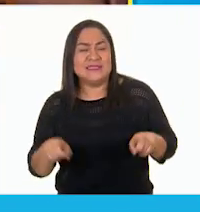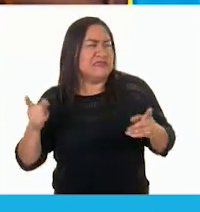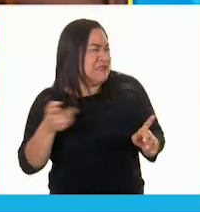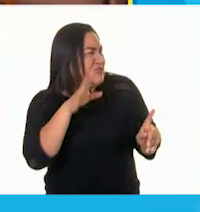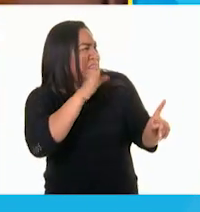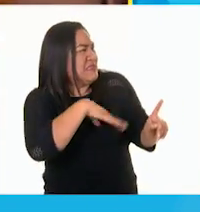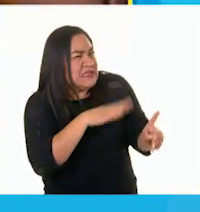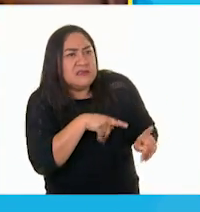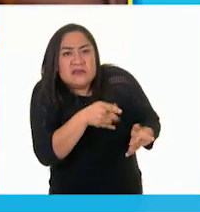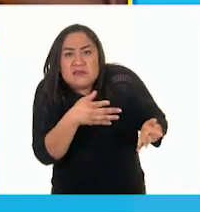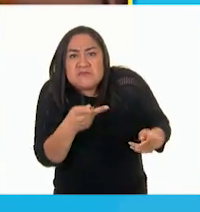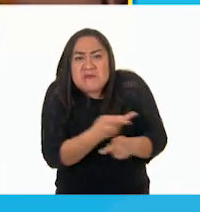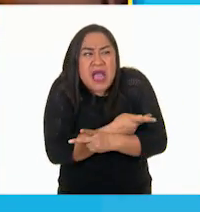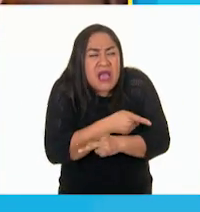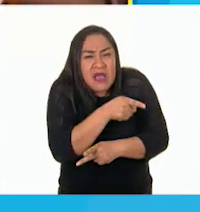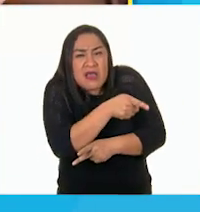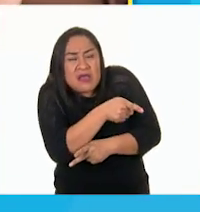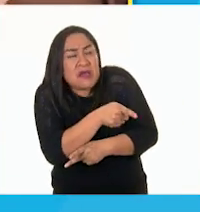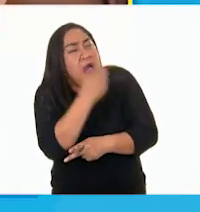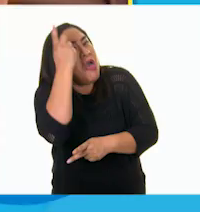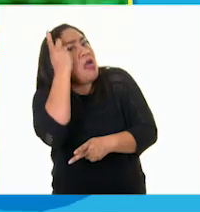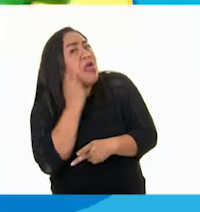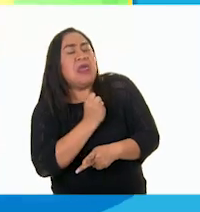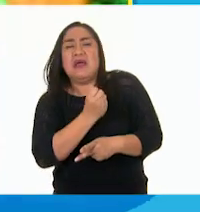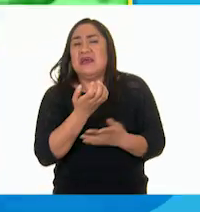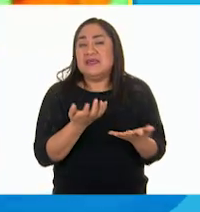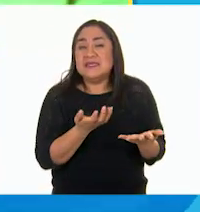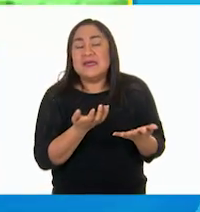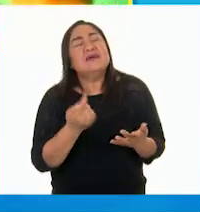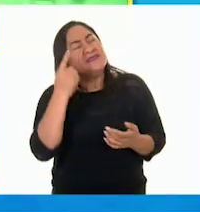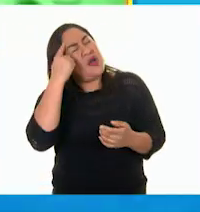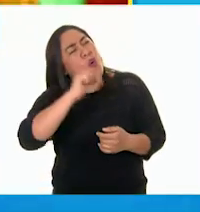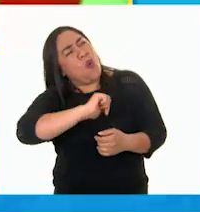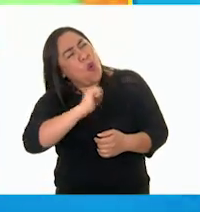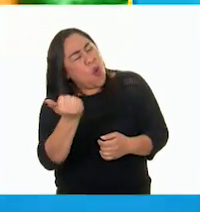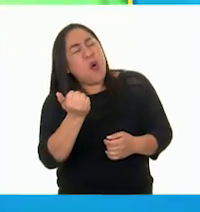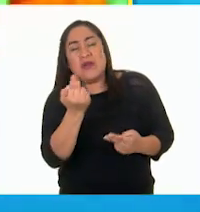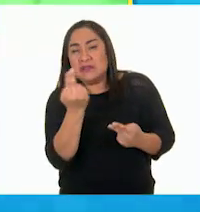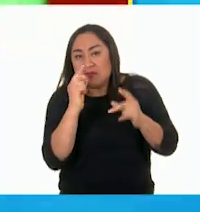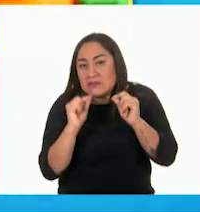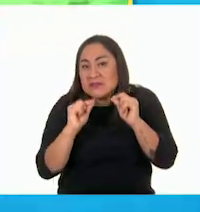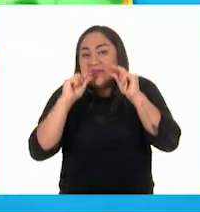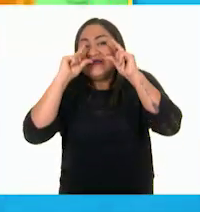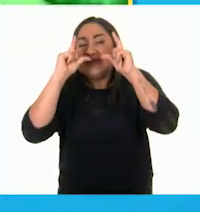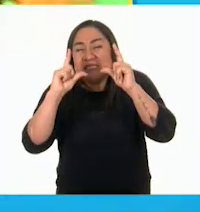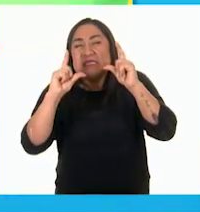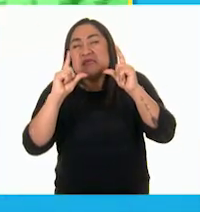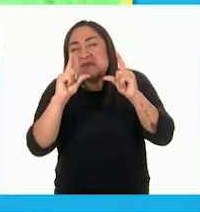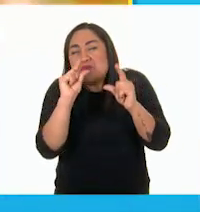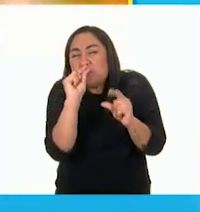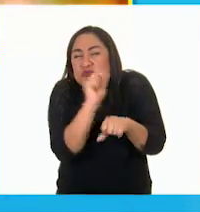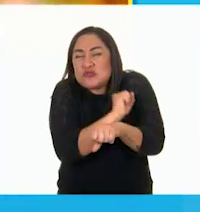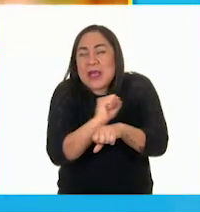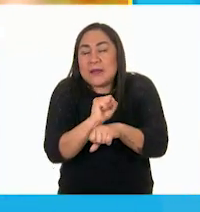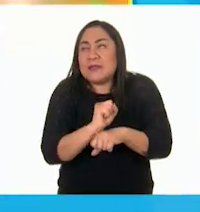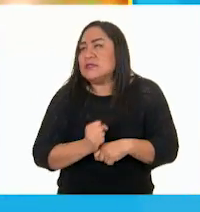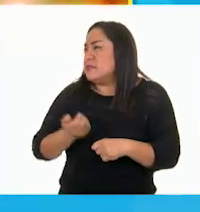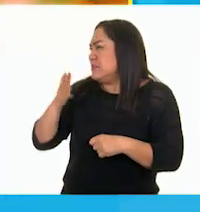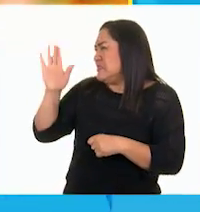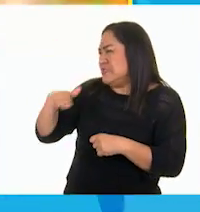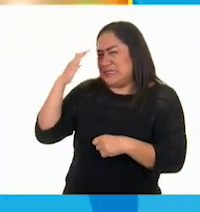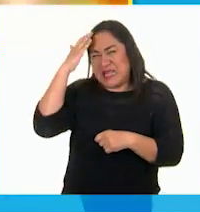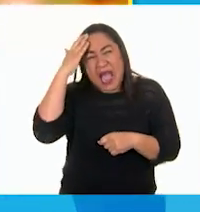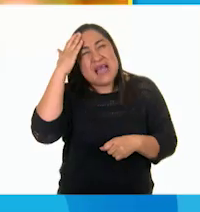Lucy, ¿y ahora qué hacer? Ya se quedó dormido. Ponle algo que lo despierte, aunque sea un poquito. Alan,